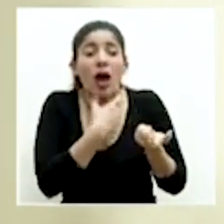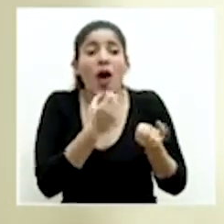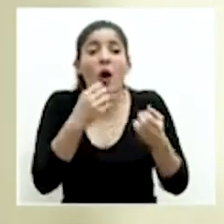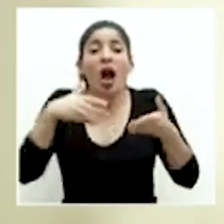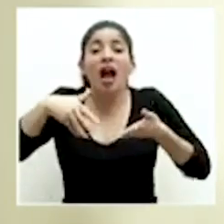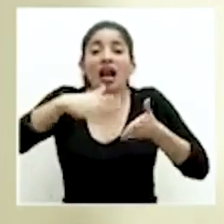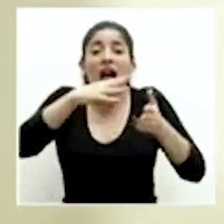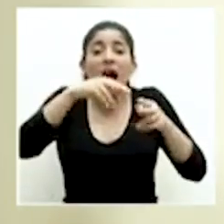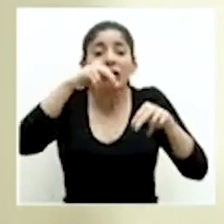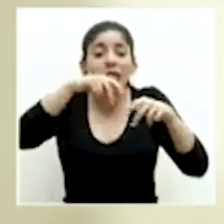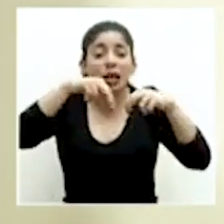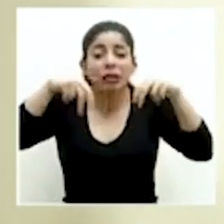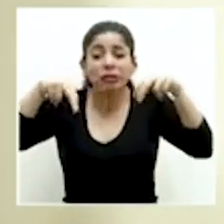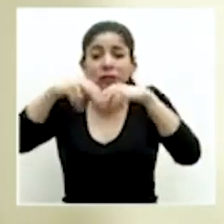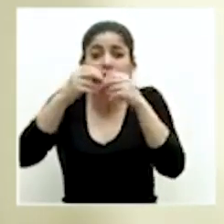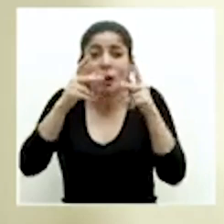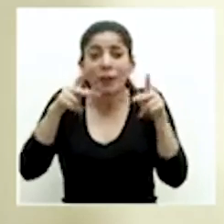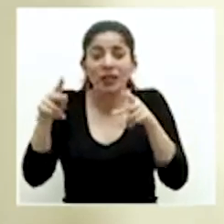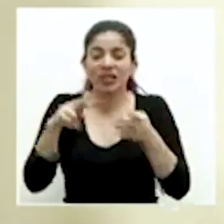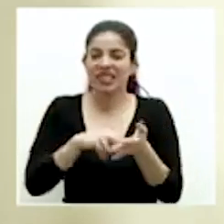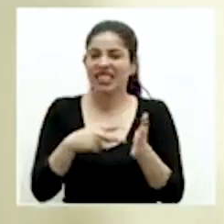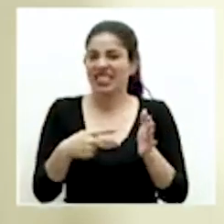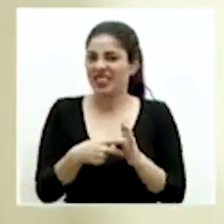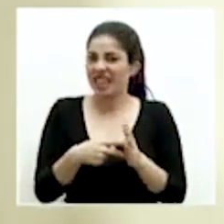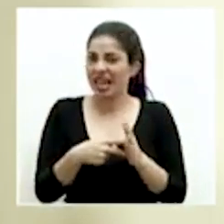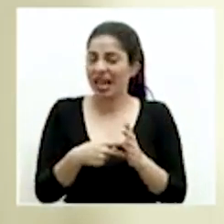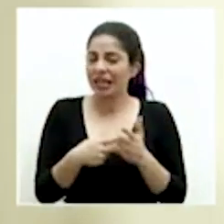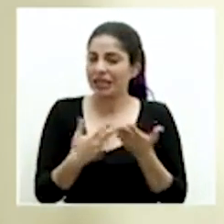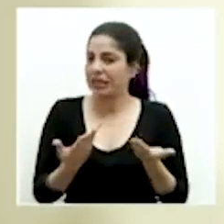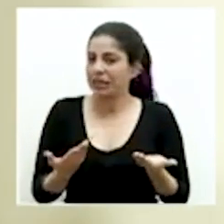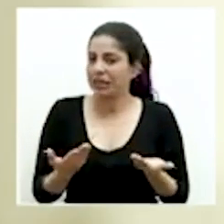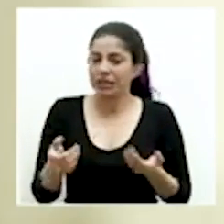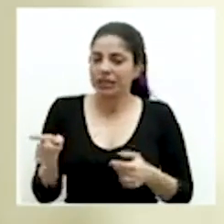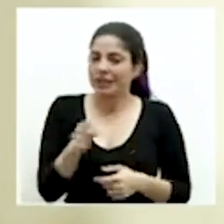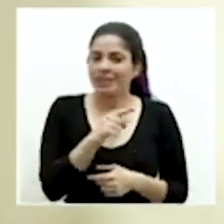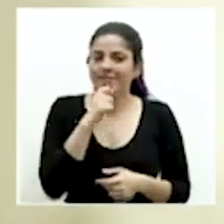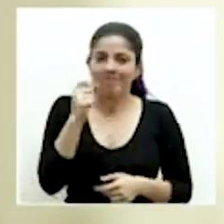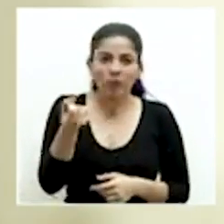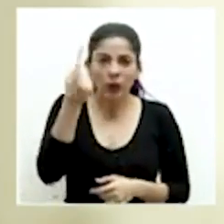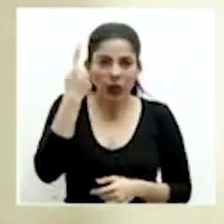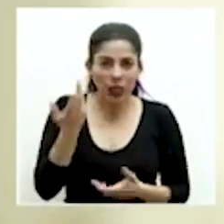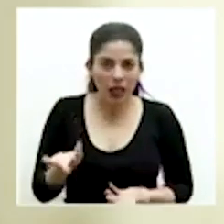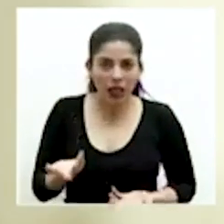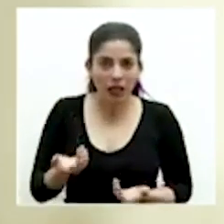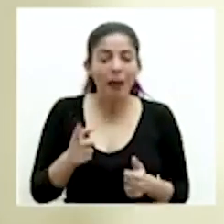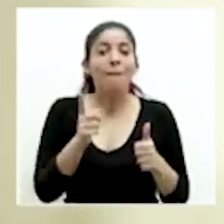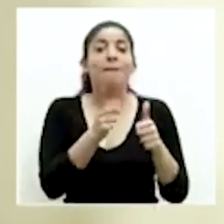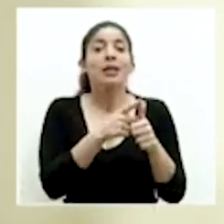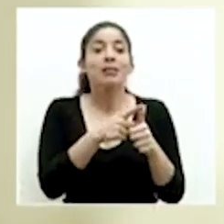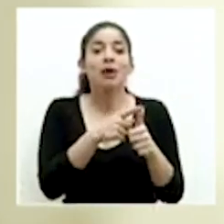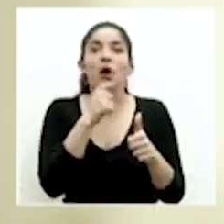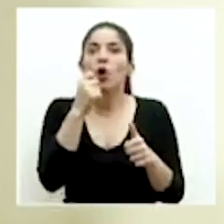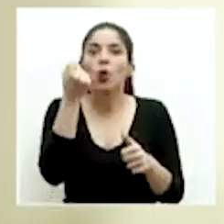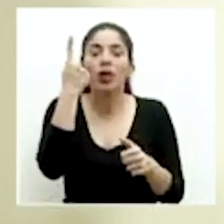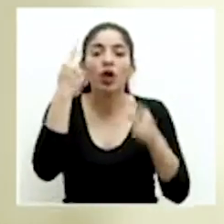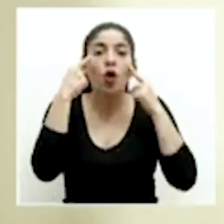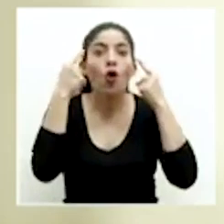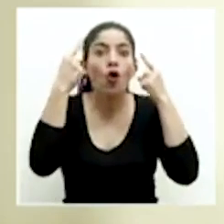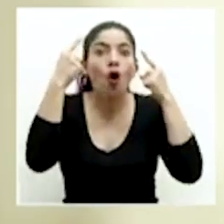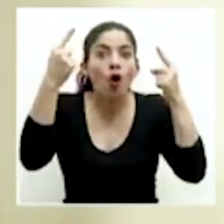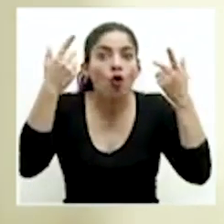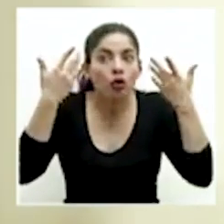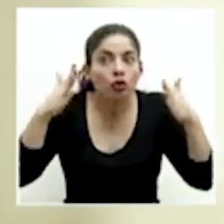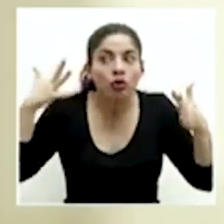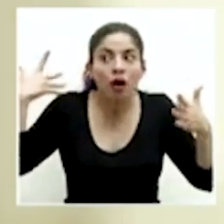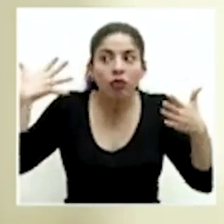las taceras en las calles pues significa entonces que que no estamos entendiendo primero el logro tan importante que hemos